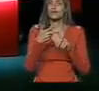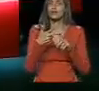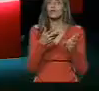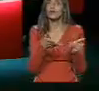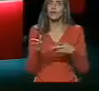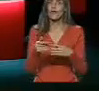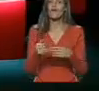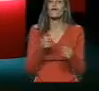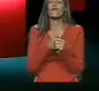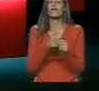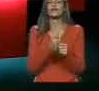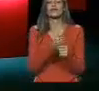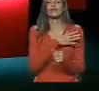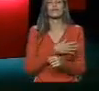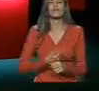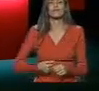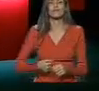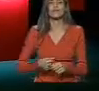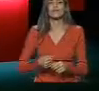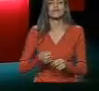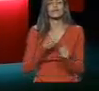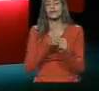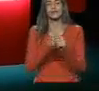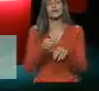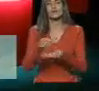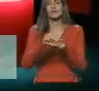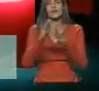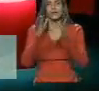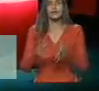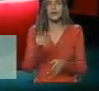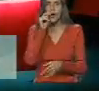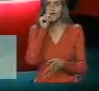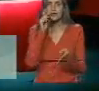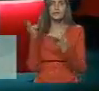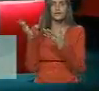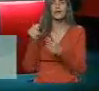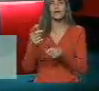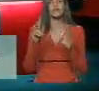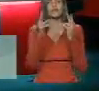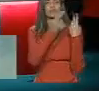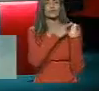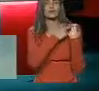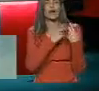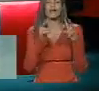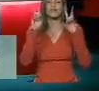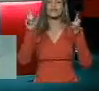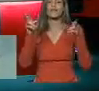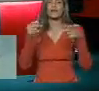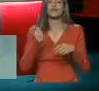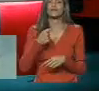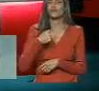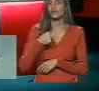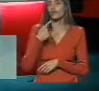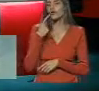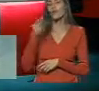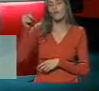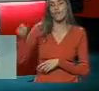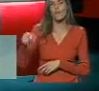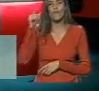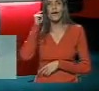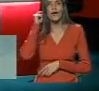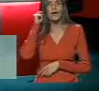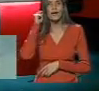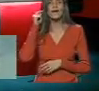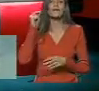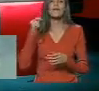invitamos al Viceministro Edwin Rojas, que es el Viceministro que tiene la responsabilidad del tema y el Ixay yo quiero decirle que es la Presidenta